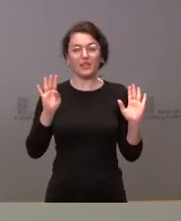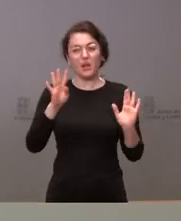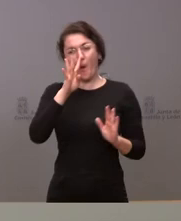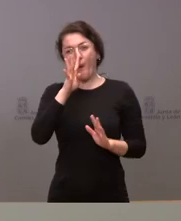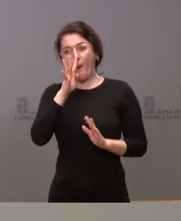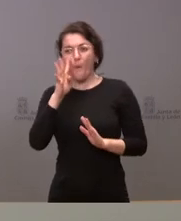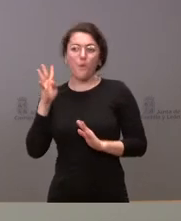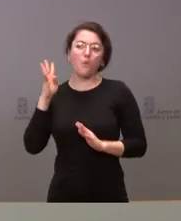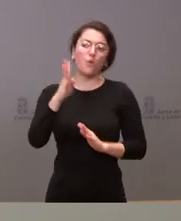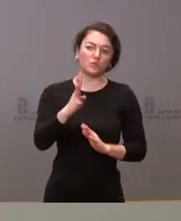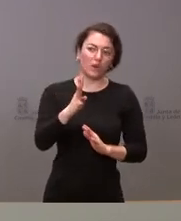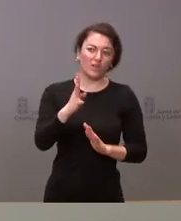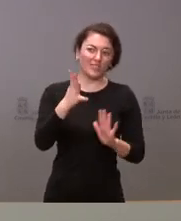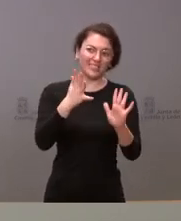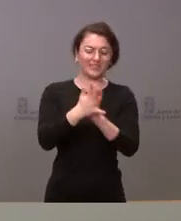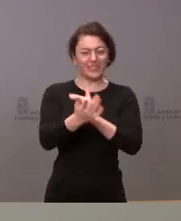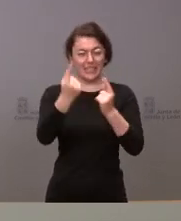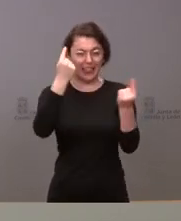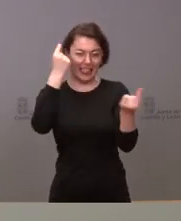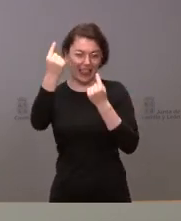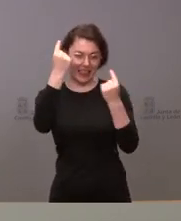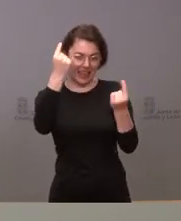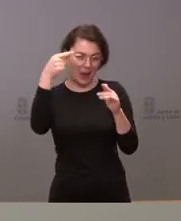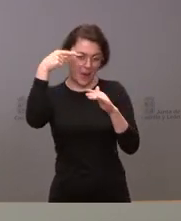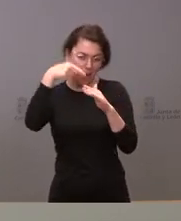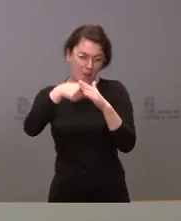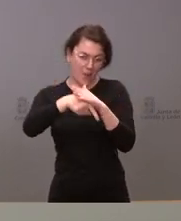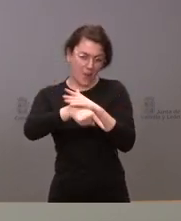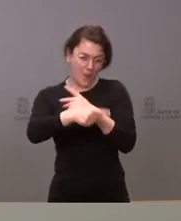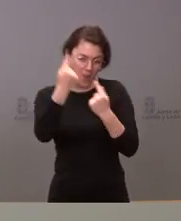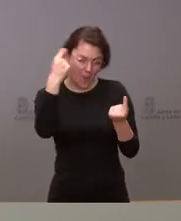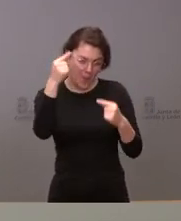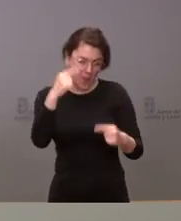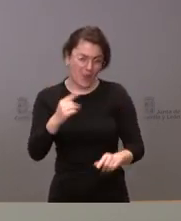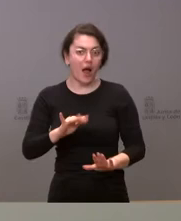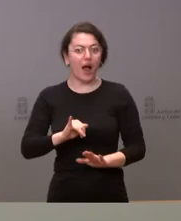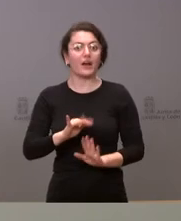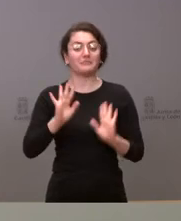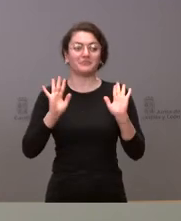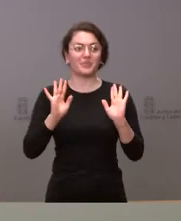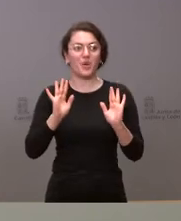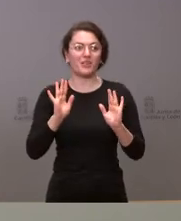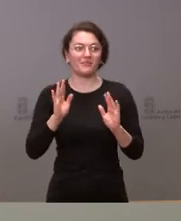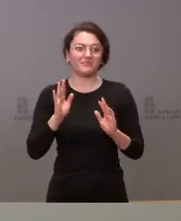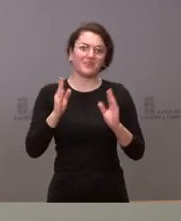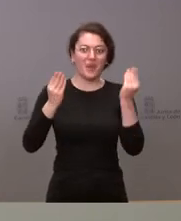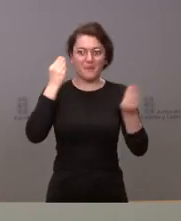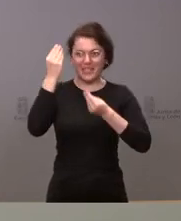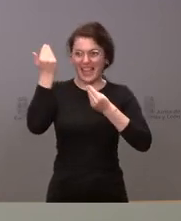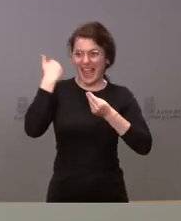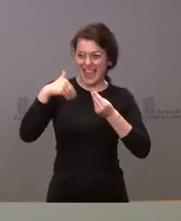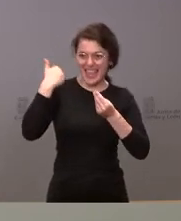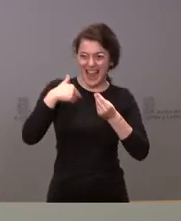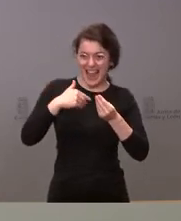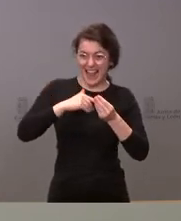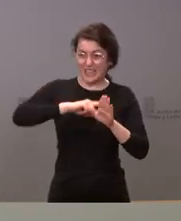hay muchos asuntos ya para ir concretando nadie puede pensar que el 100% de las cuestiones pueden estar previstas antes de los